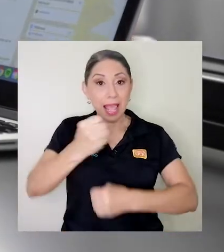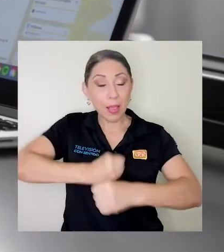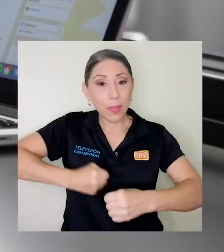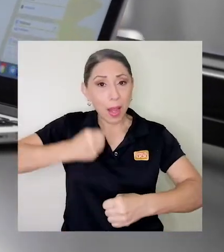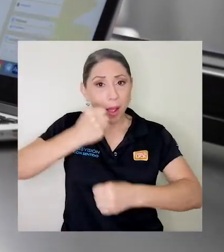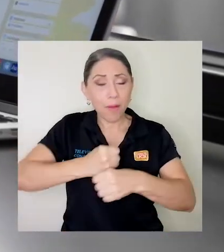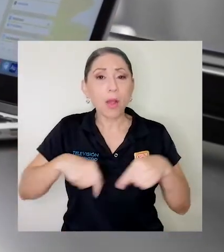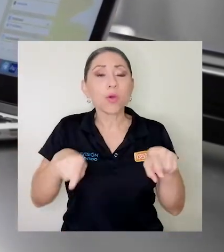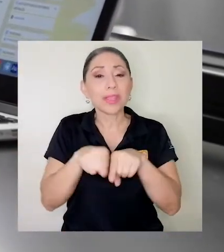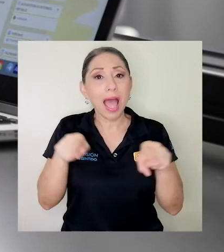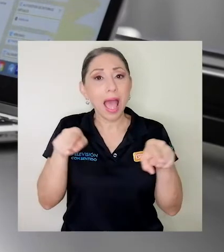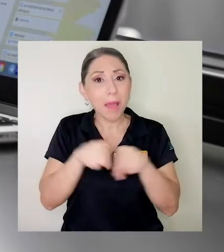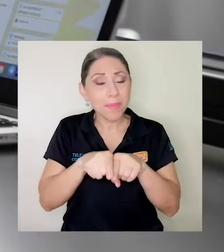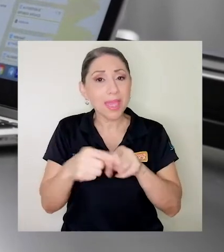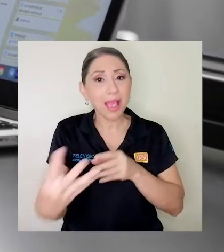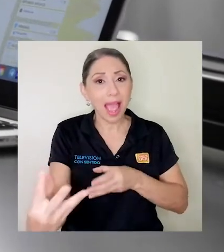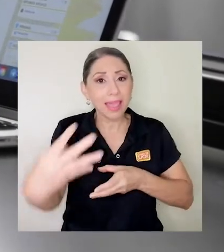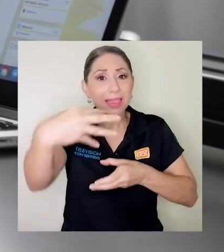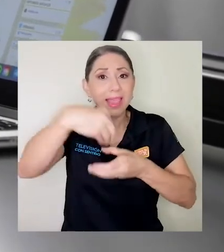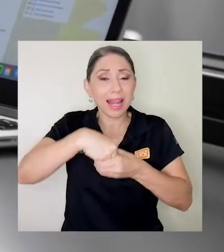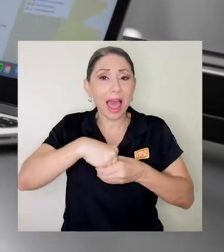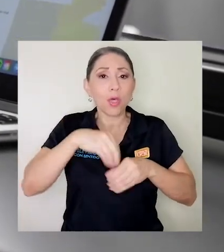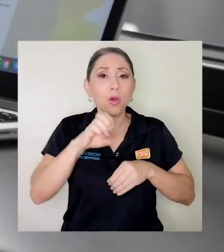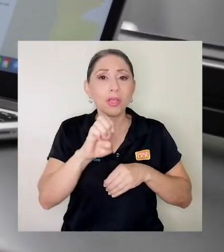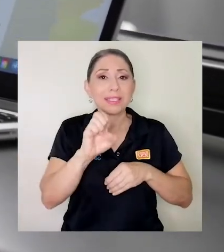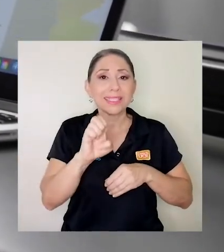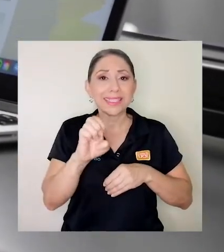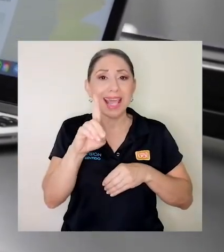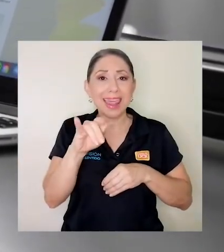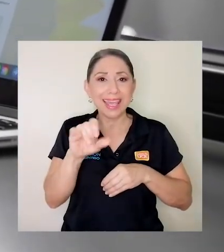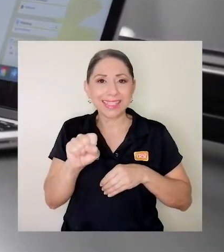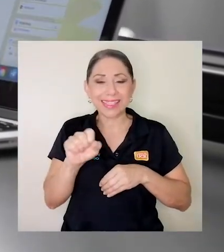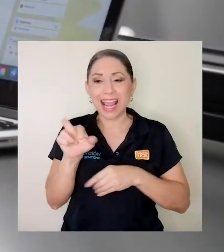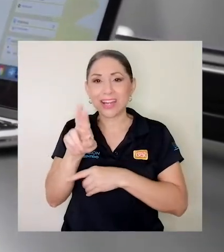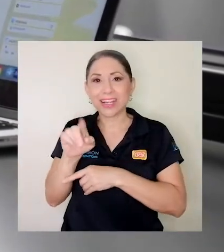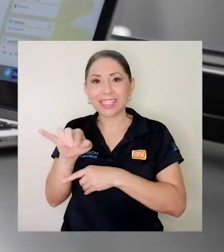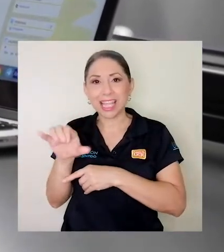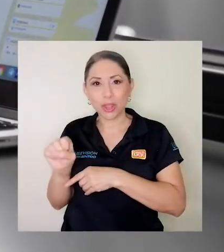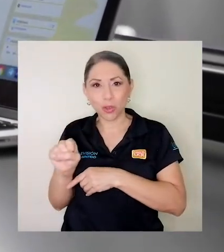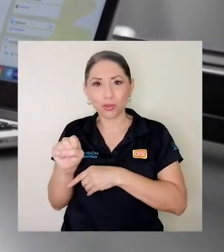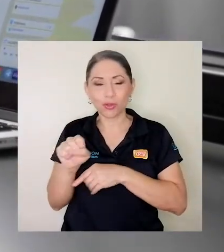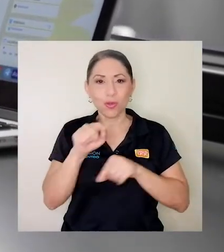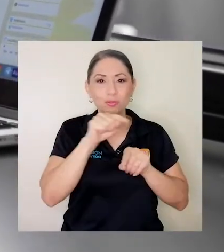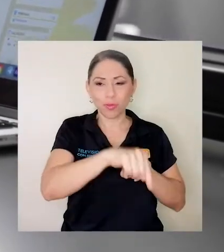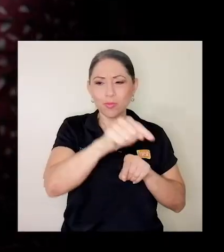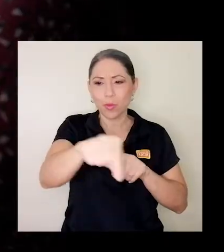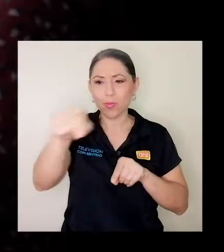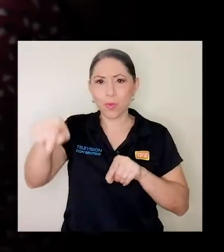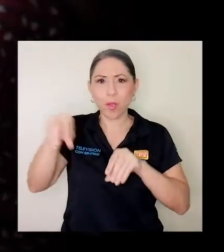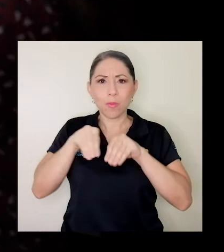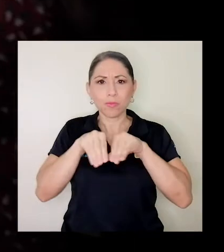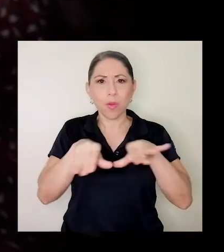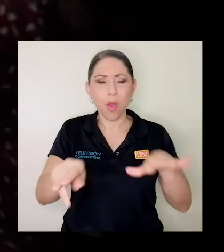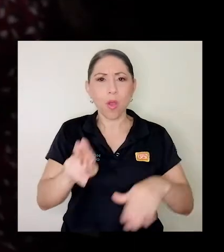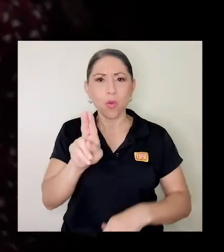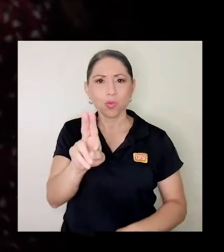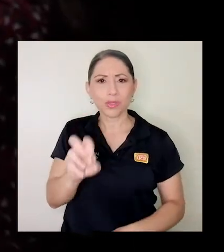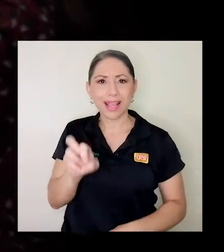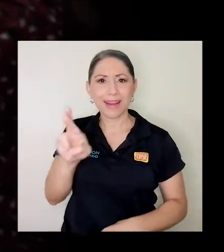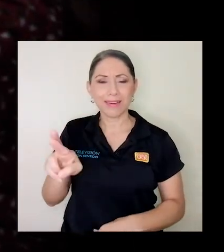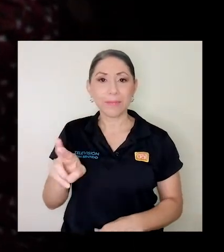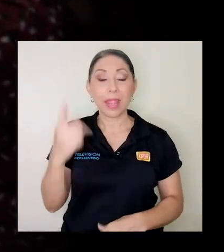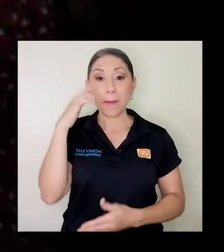trabajo también ha integrado a las sedes y recintos de la Universidad de Costa Rica. Para ello, realizamos